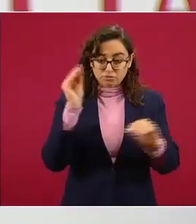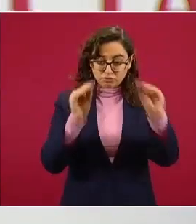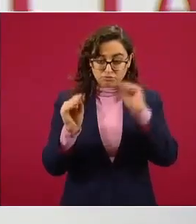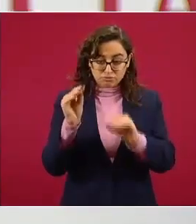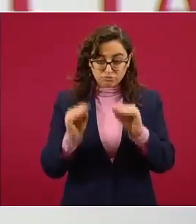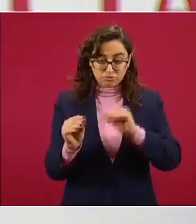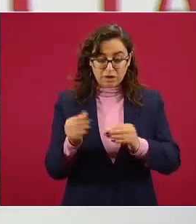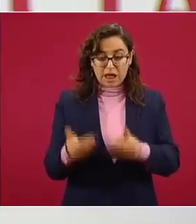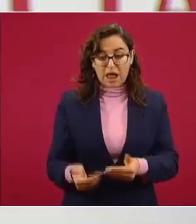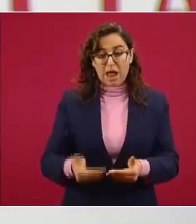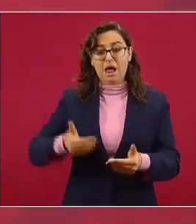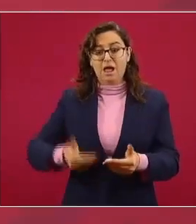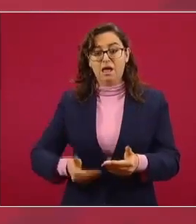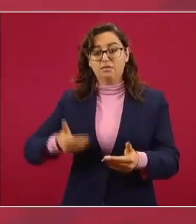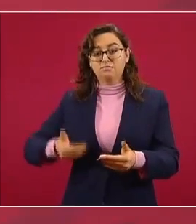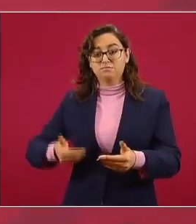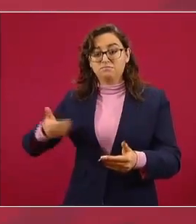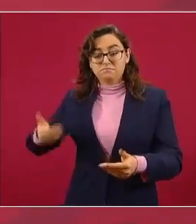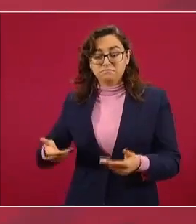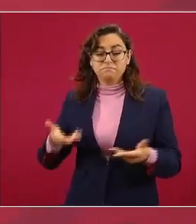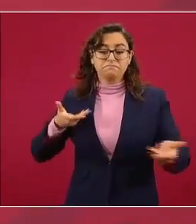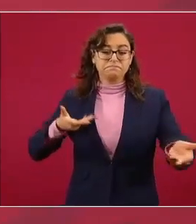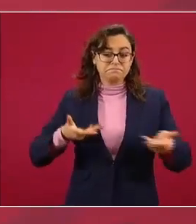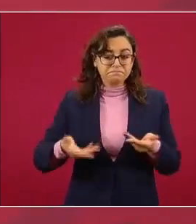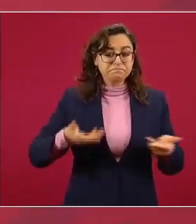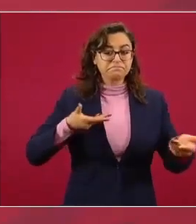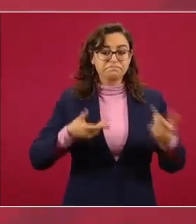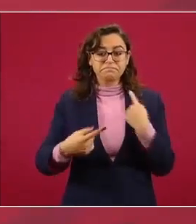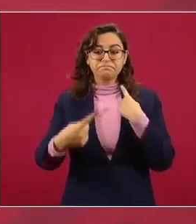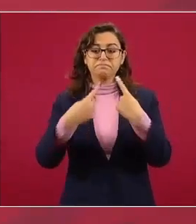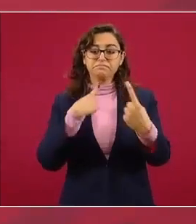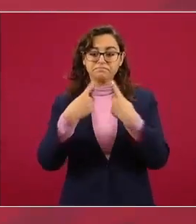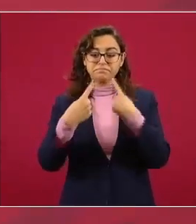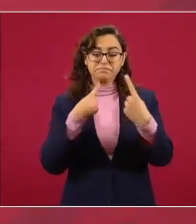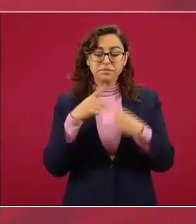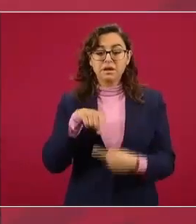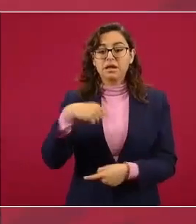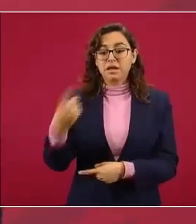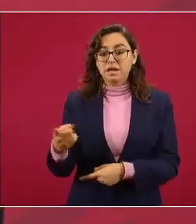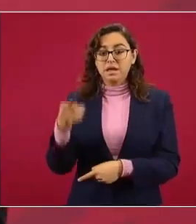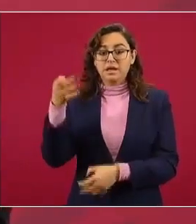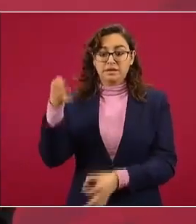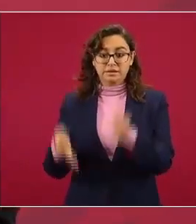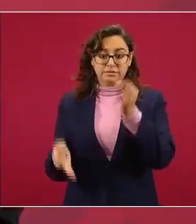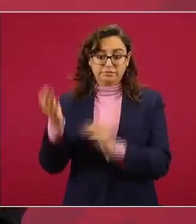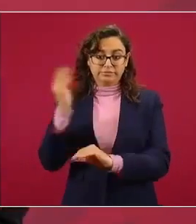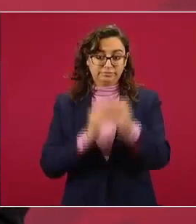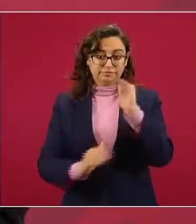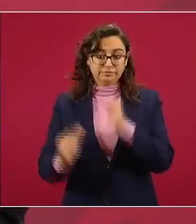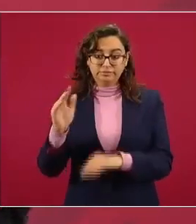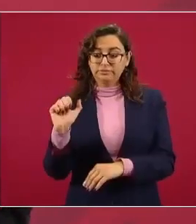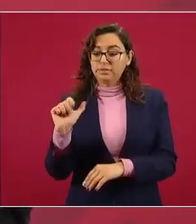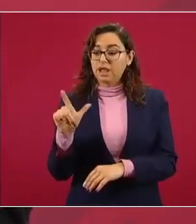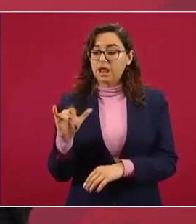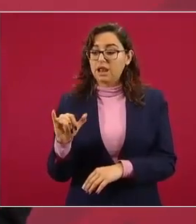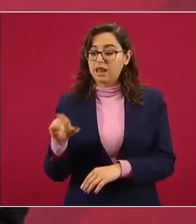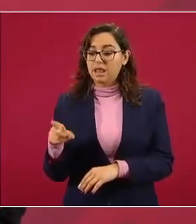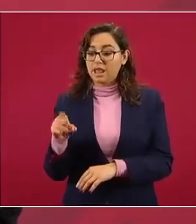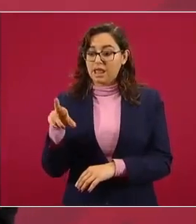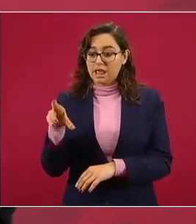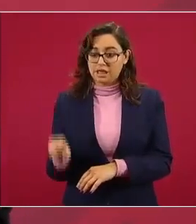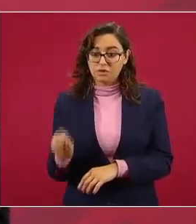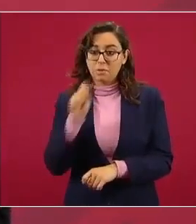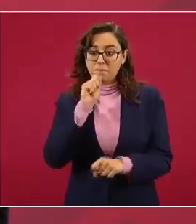intercambios de comunicación entre el señor fiscal general de la República de México el doctor Gertz Manero y su